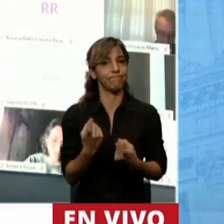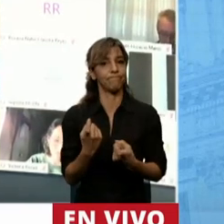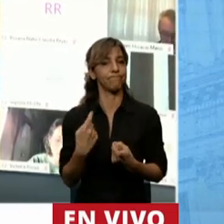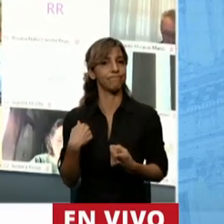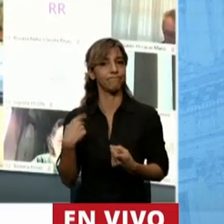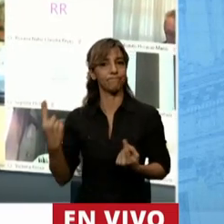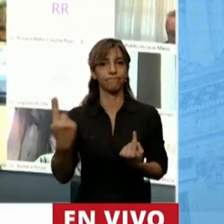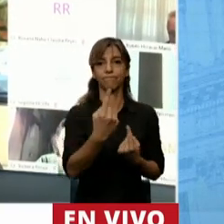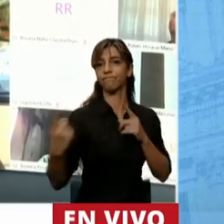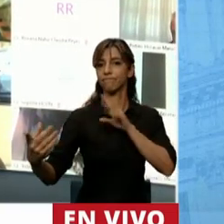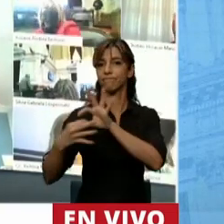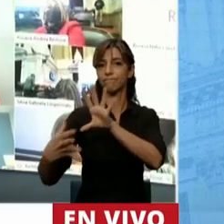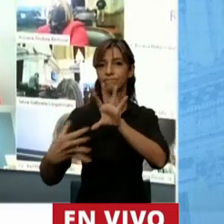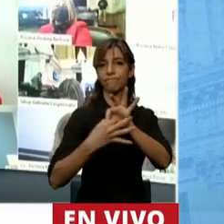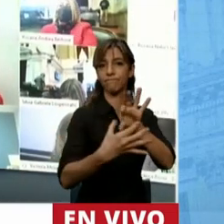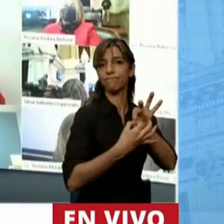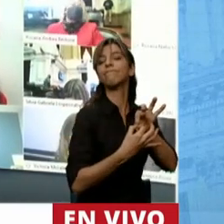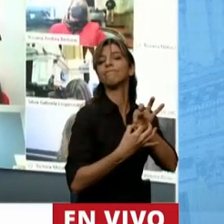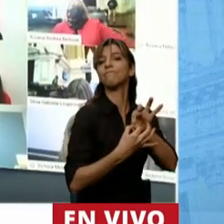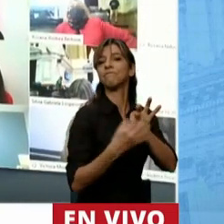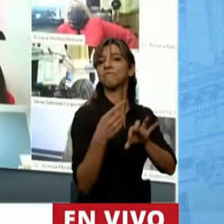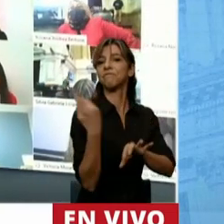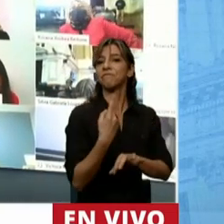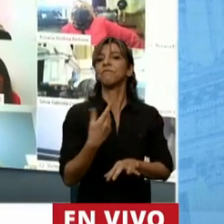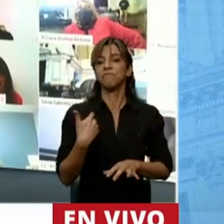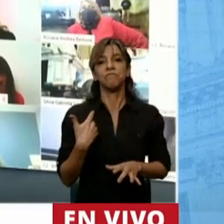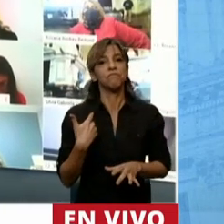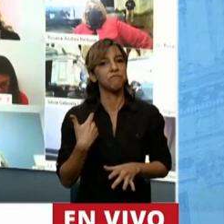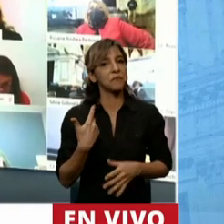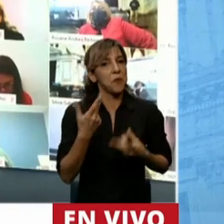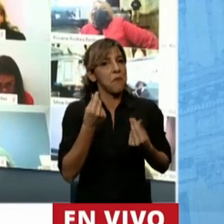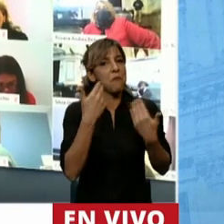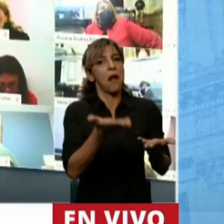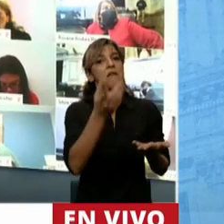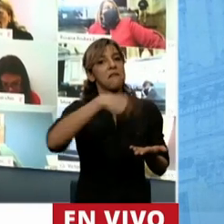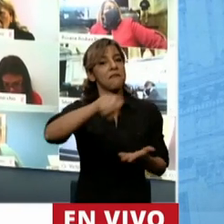también a valorar lo esencial a aplaudir a los profesionales que nos cuidan